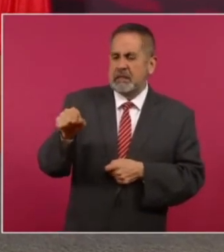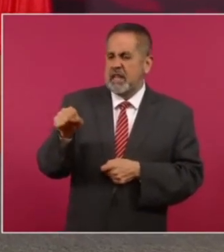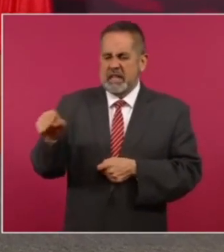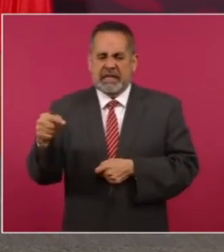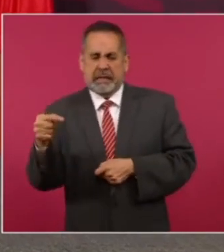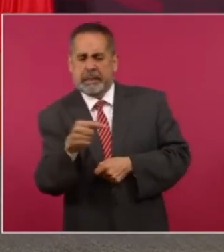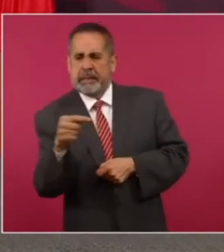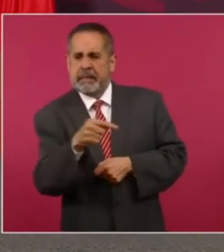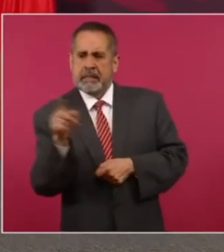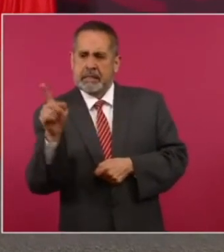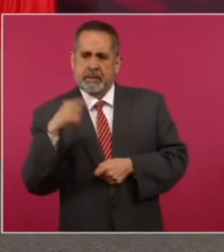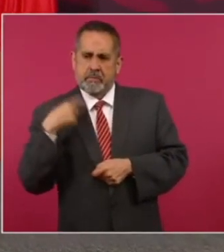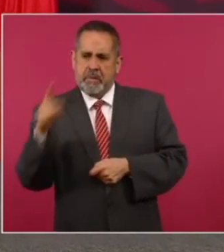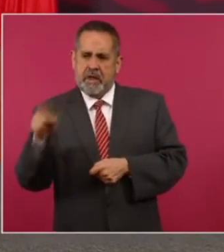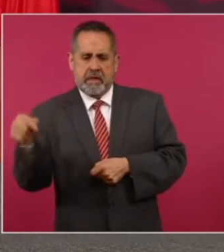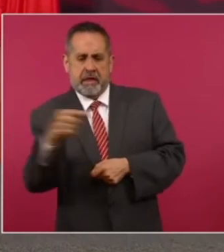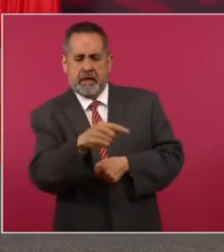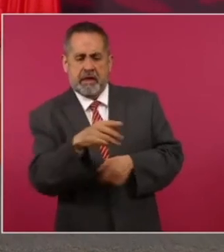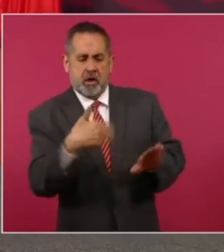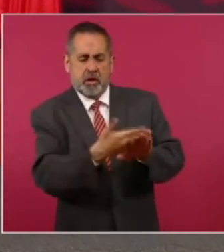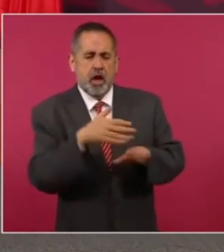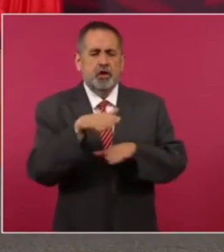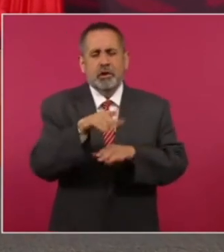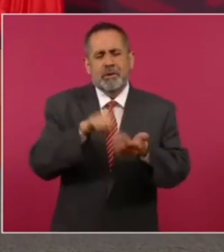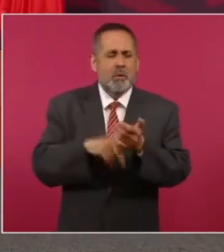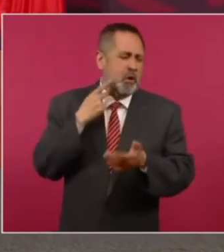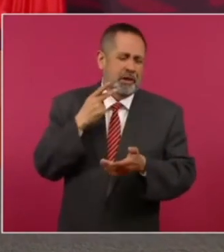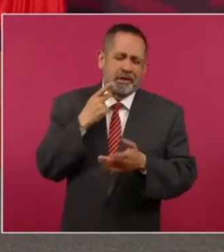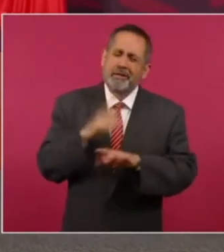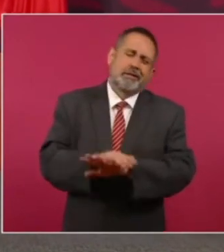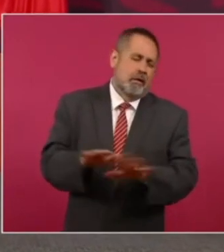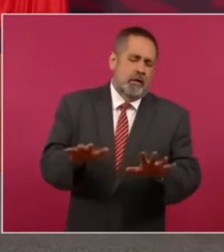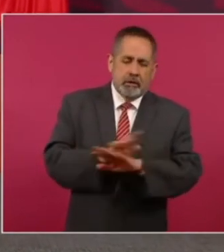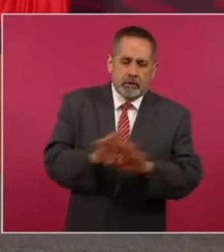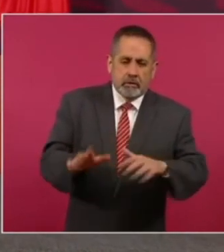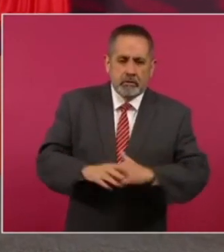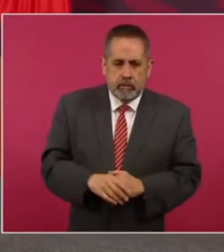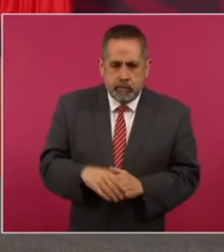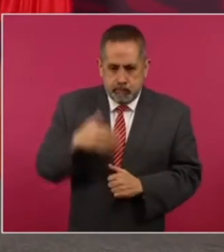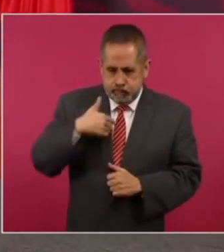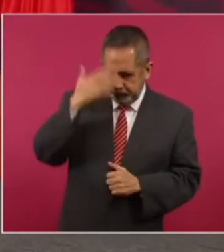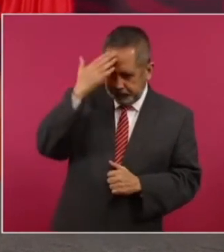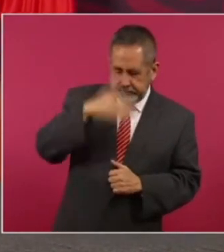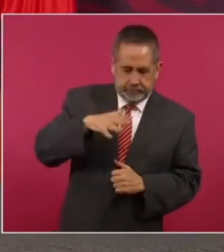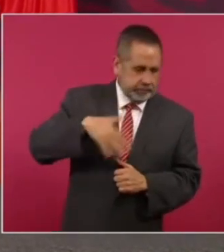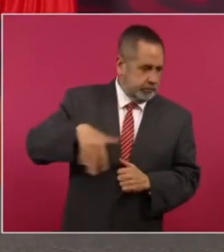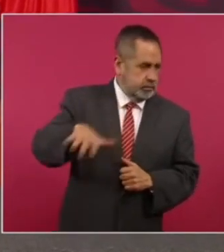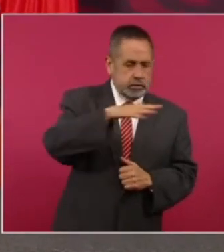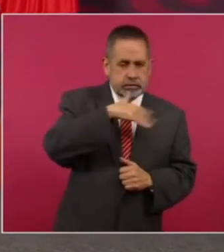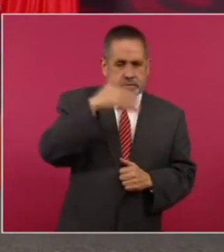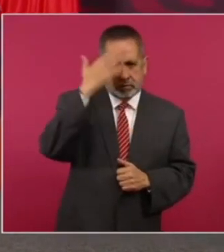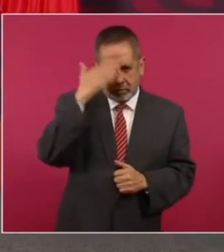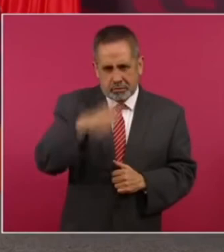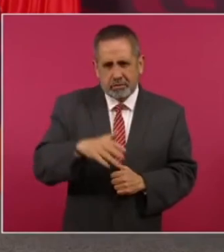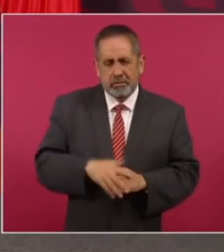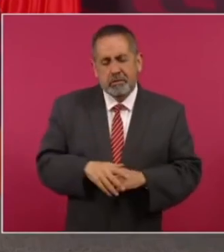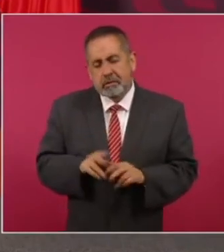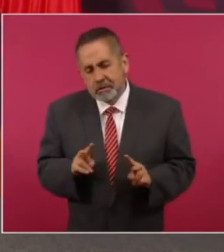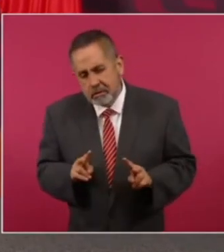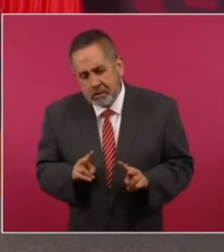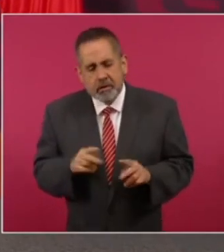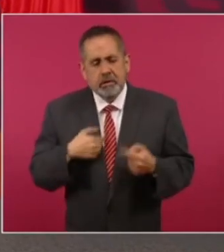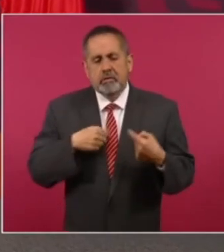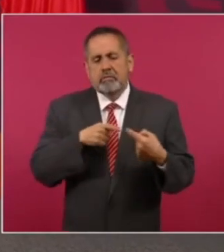propósitos políticos ya es sabido, es de dominio público nosotros tenemos